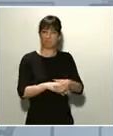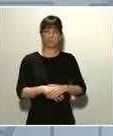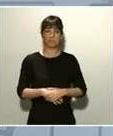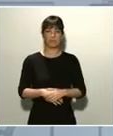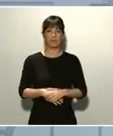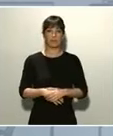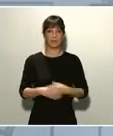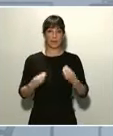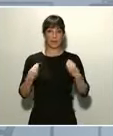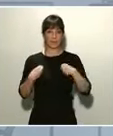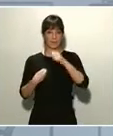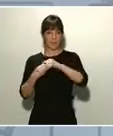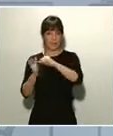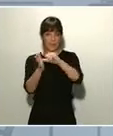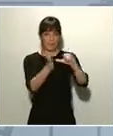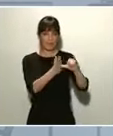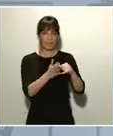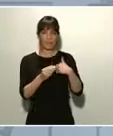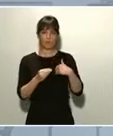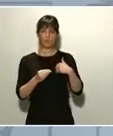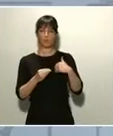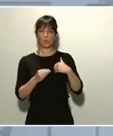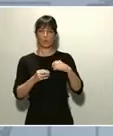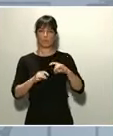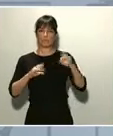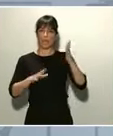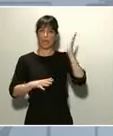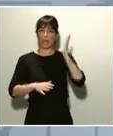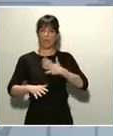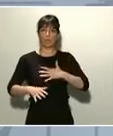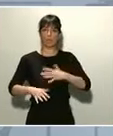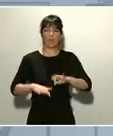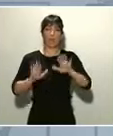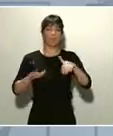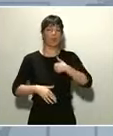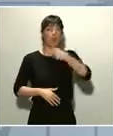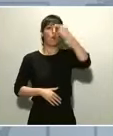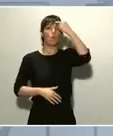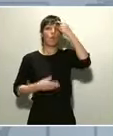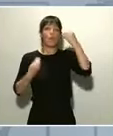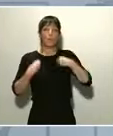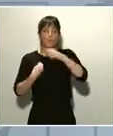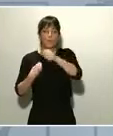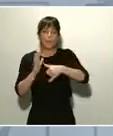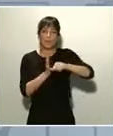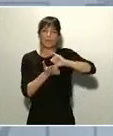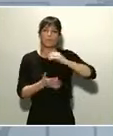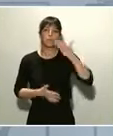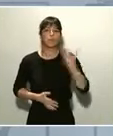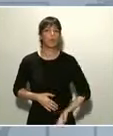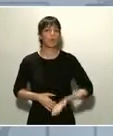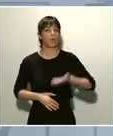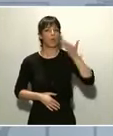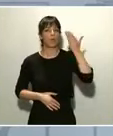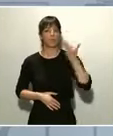vida amenazada y eso nos recuerda toda la dimensión de su importancia. Por eso quiero